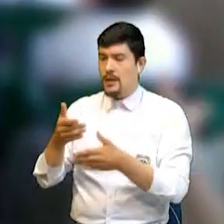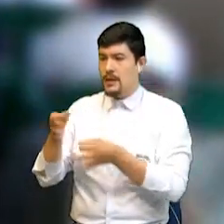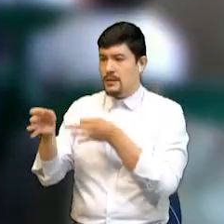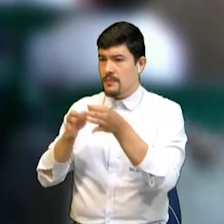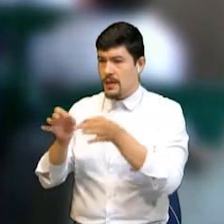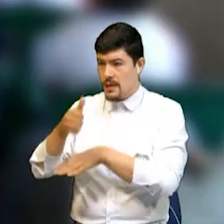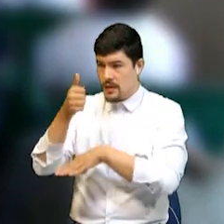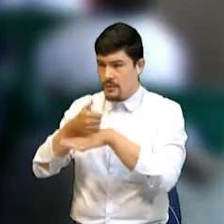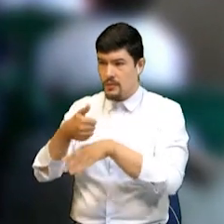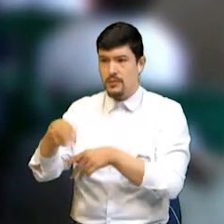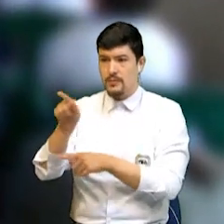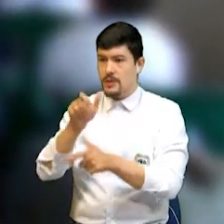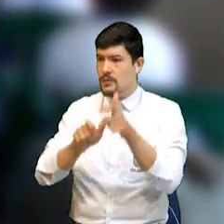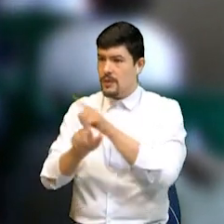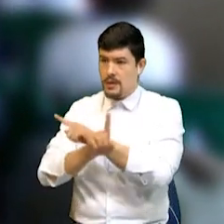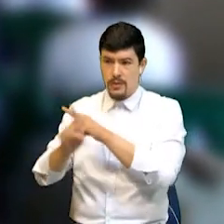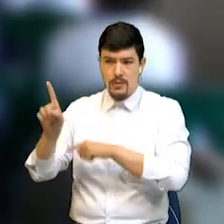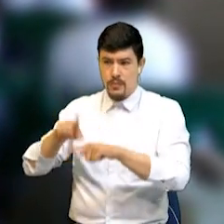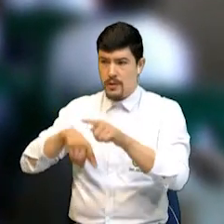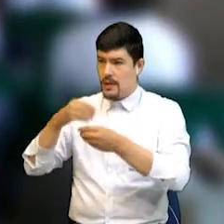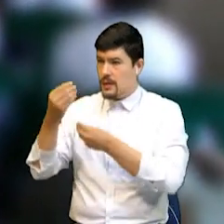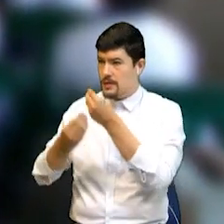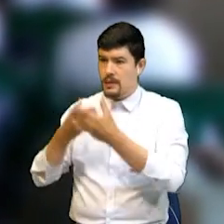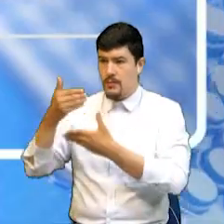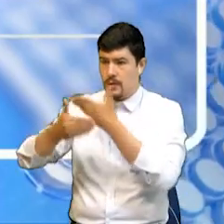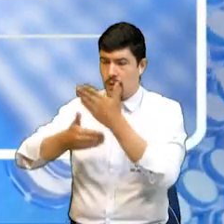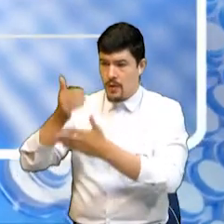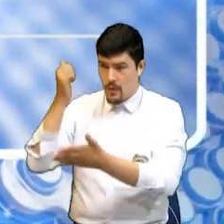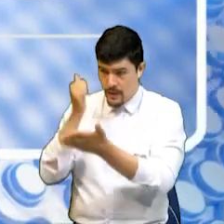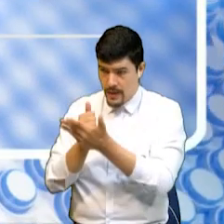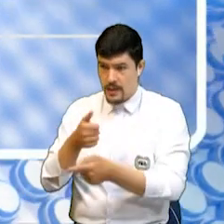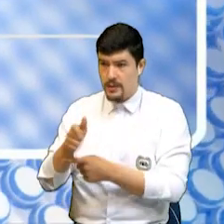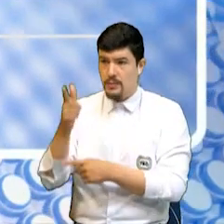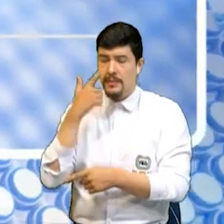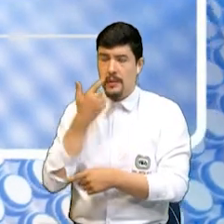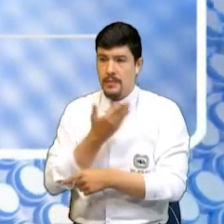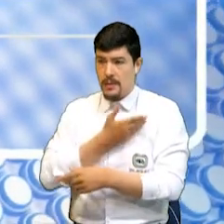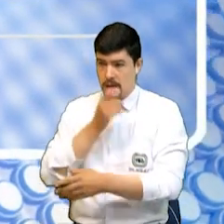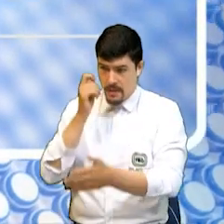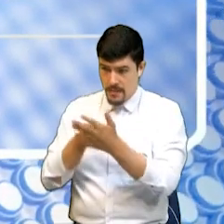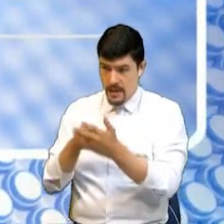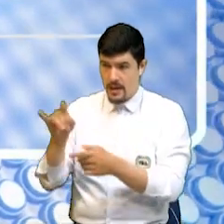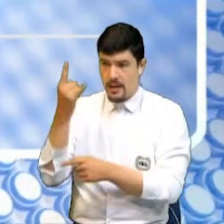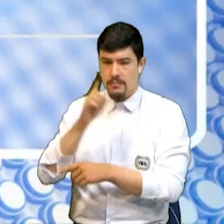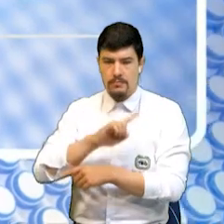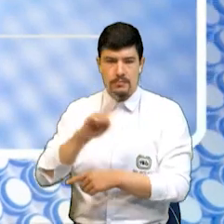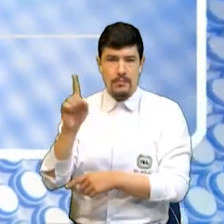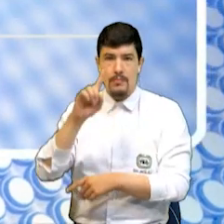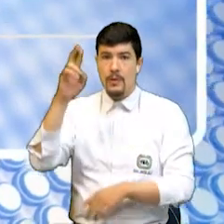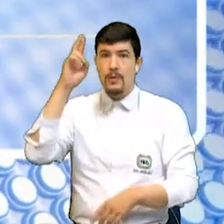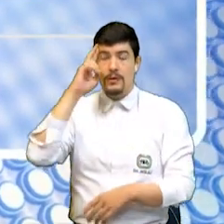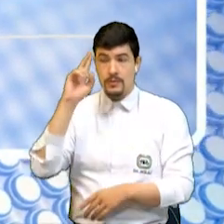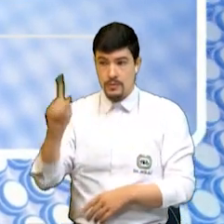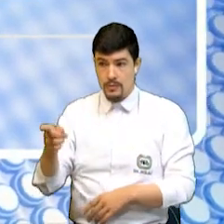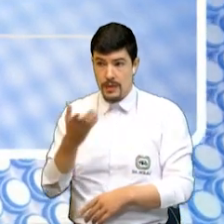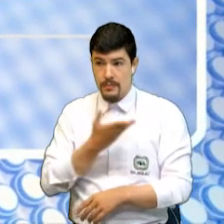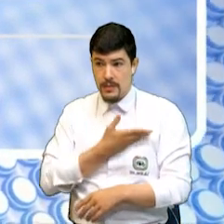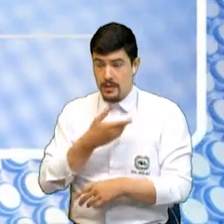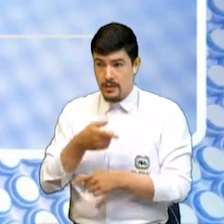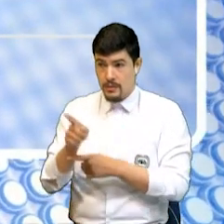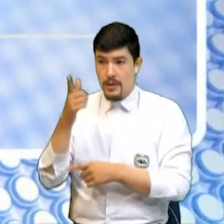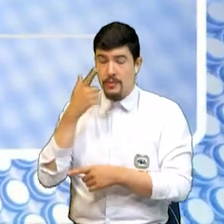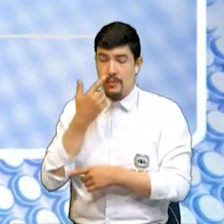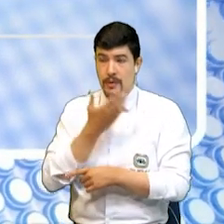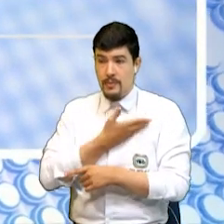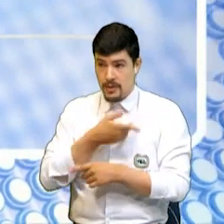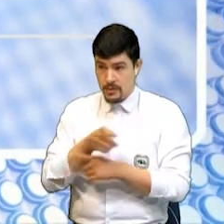rectores para que no hagan ese procedimiento de obligar a los padres de familia a pagar cuota alguna. Por lo tanto, si la madre de familia, si los